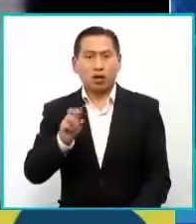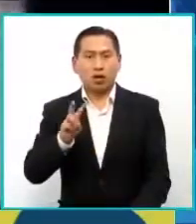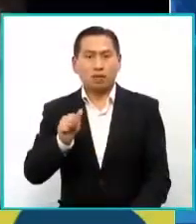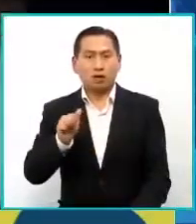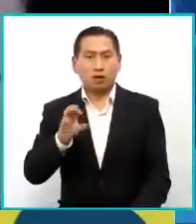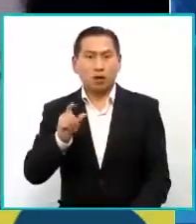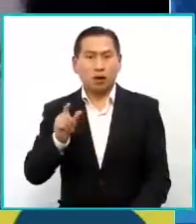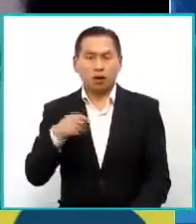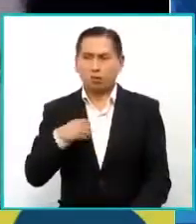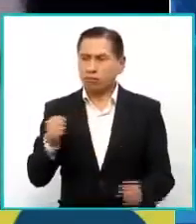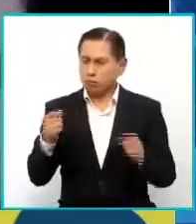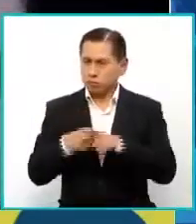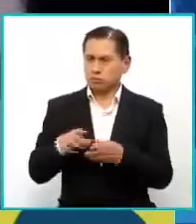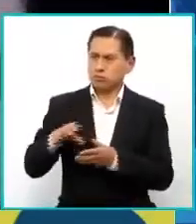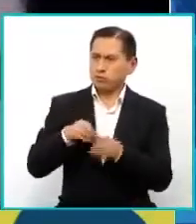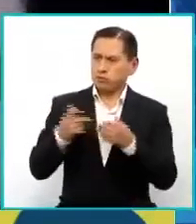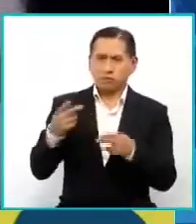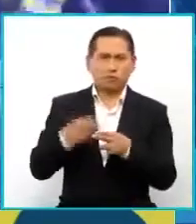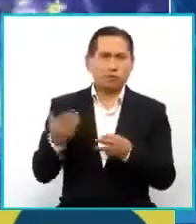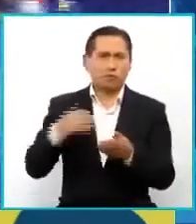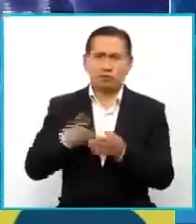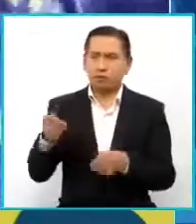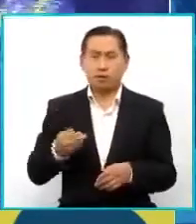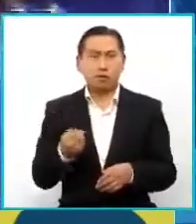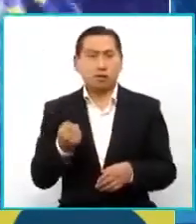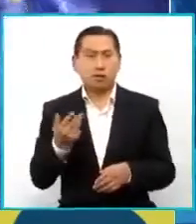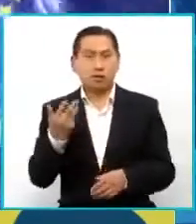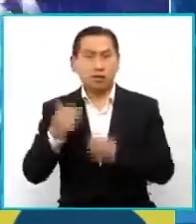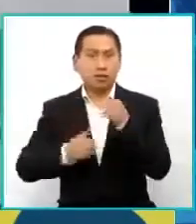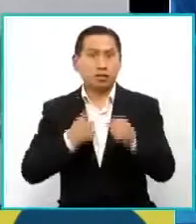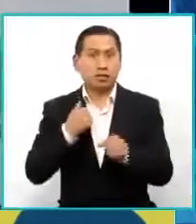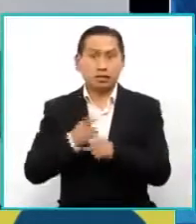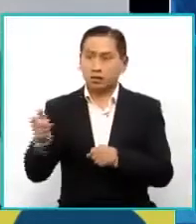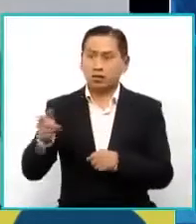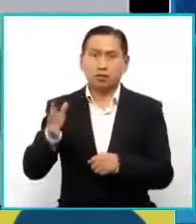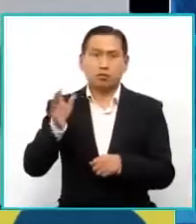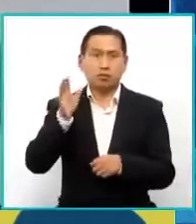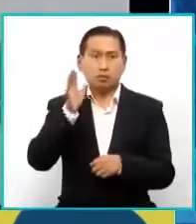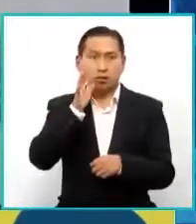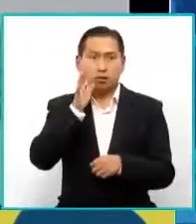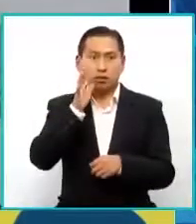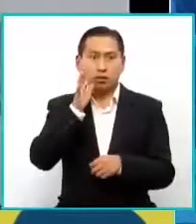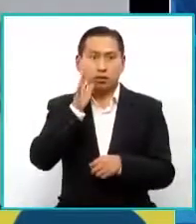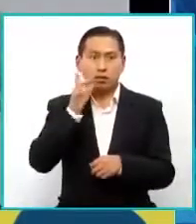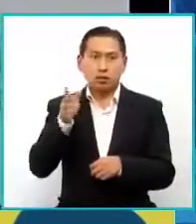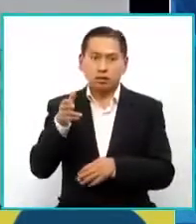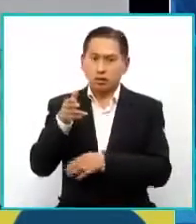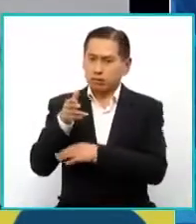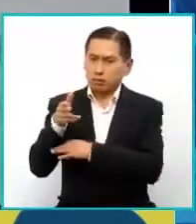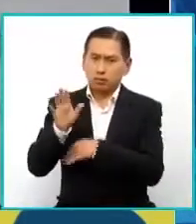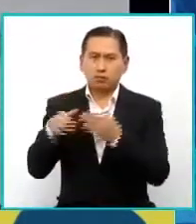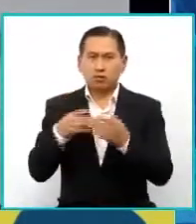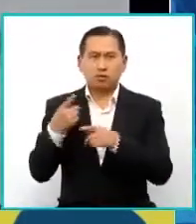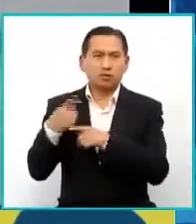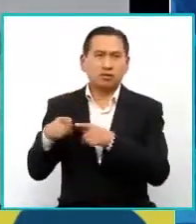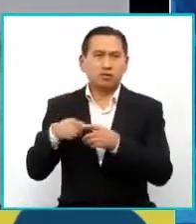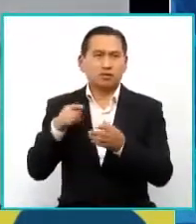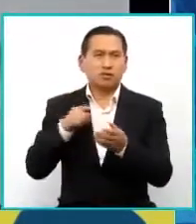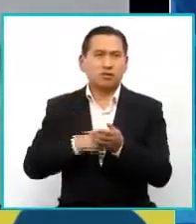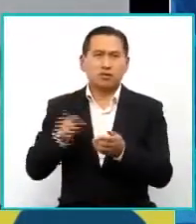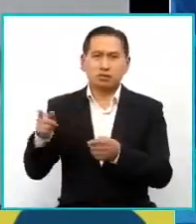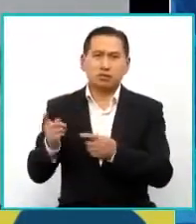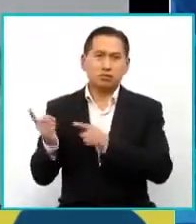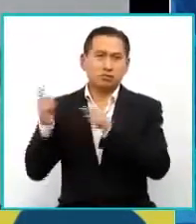Y este hombre, desde que tenía 13 años, filmó a su mamá en todos estos eventos a los que ella